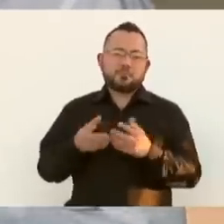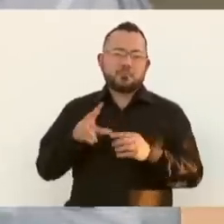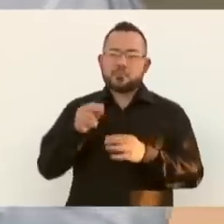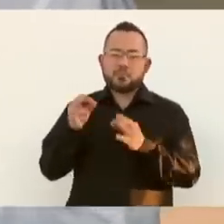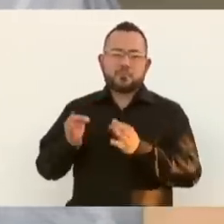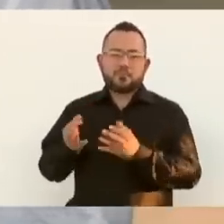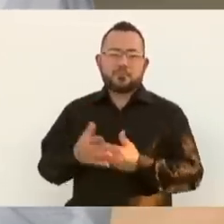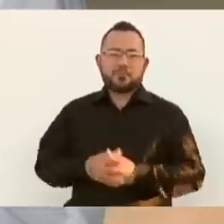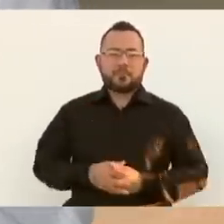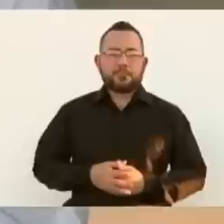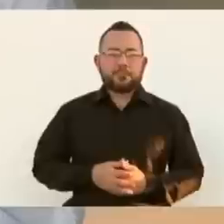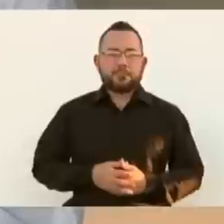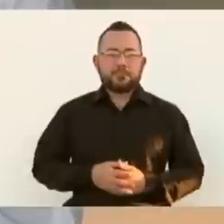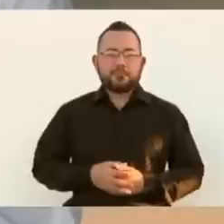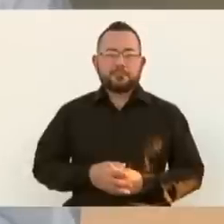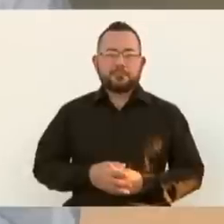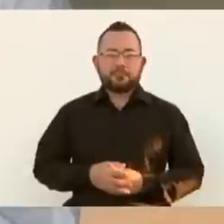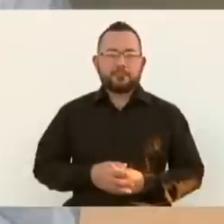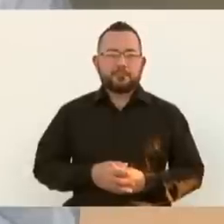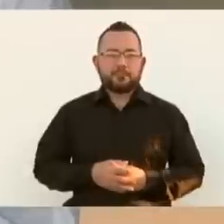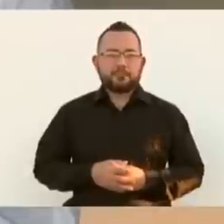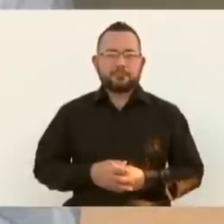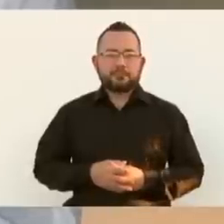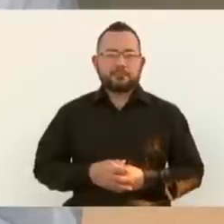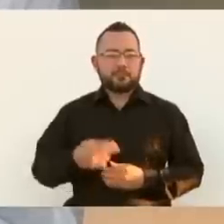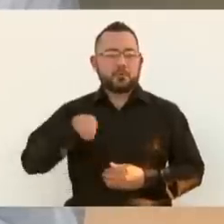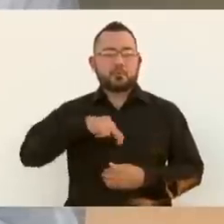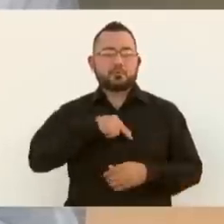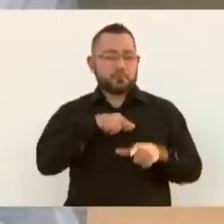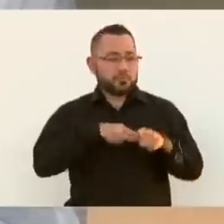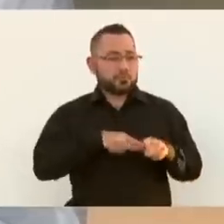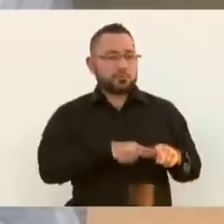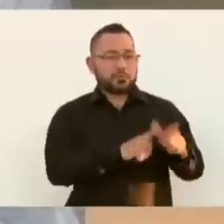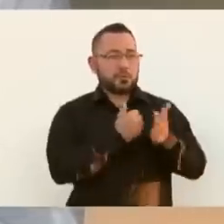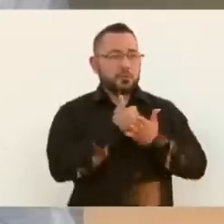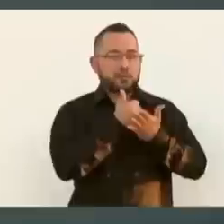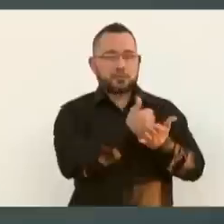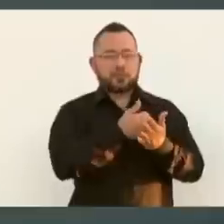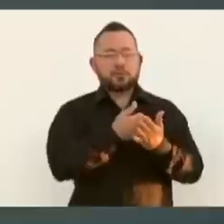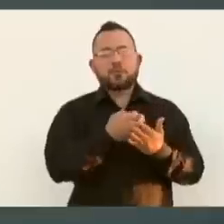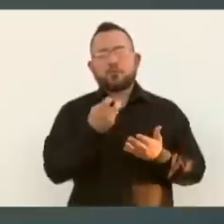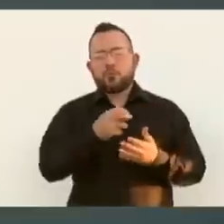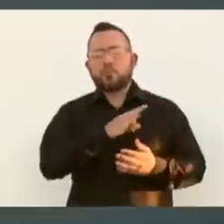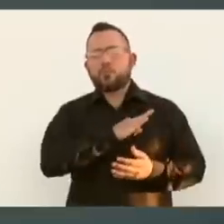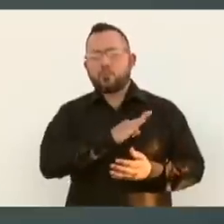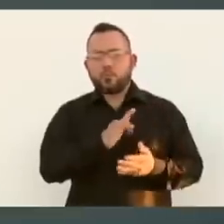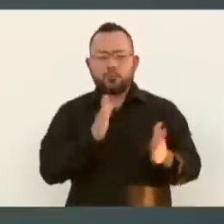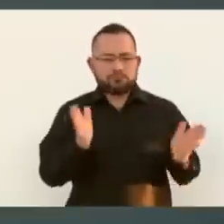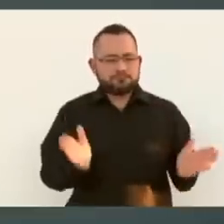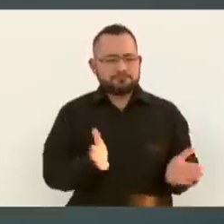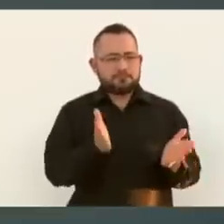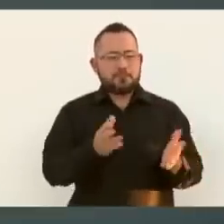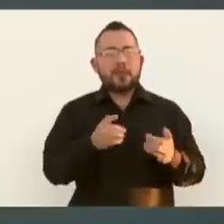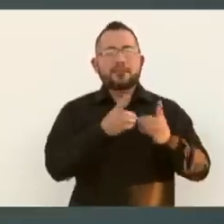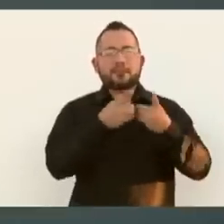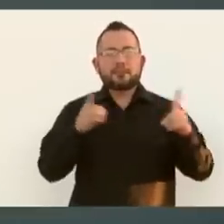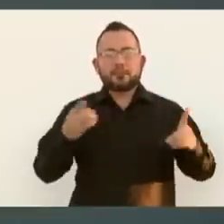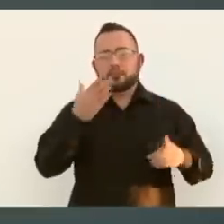ayudando en todo lo que podamos al desarrollo de Sonora.